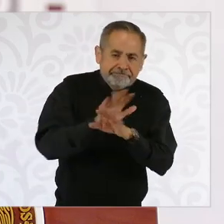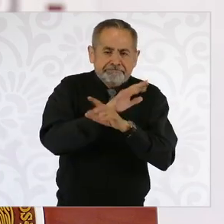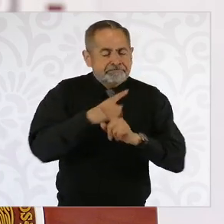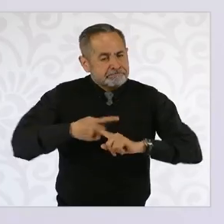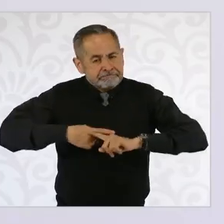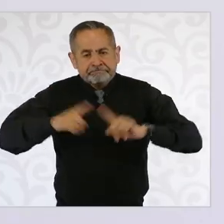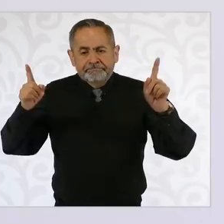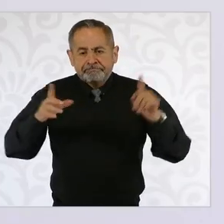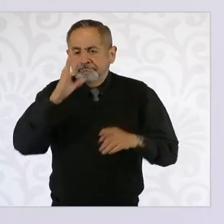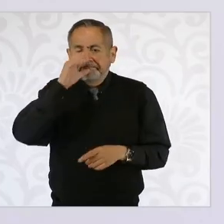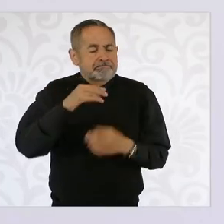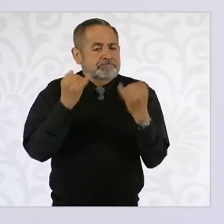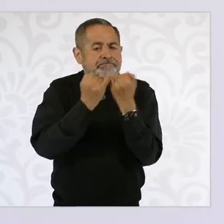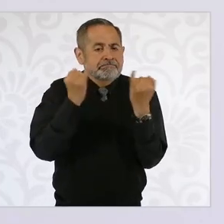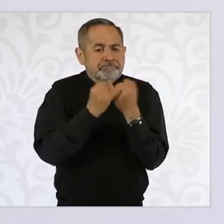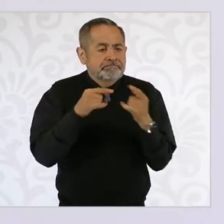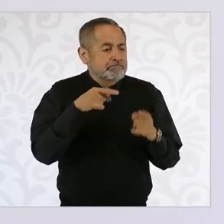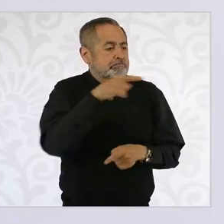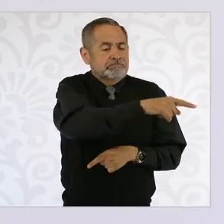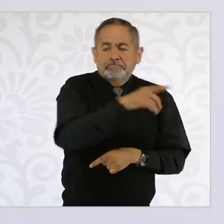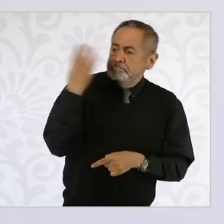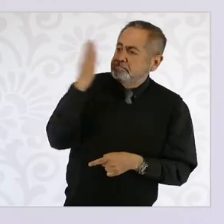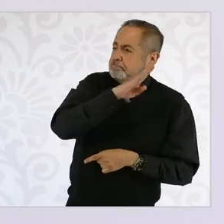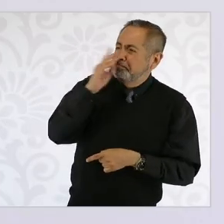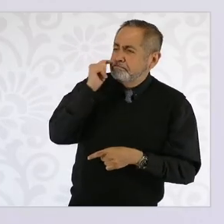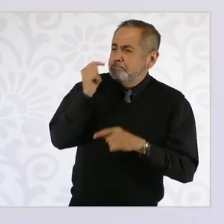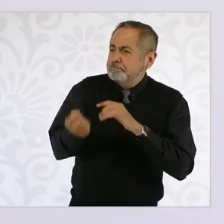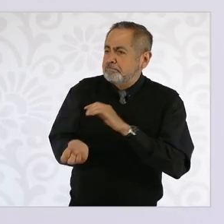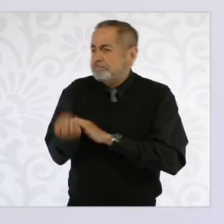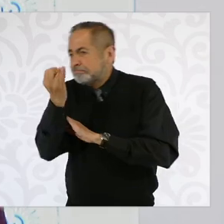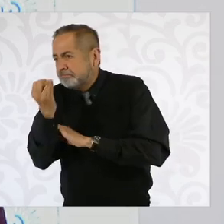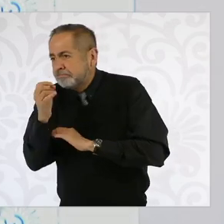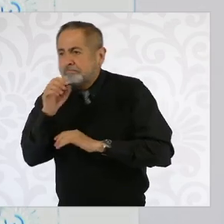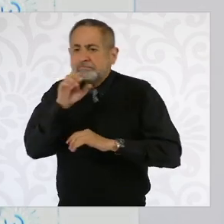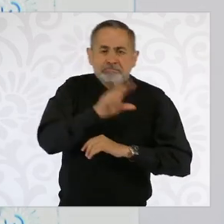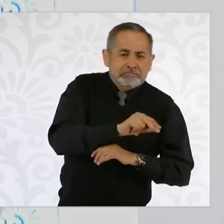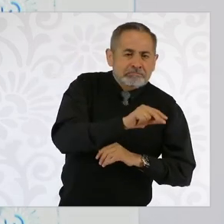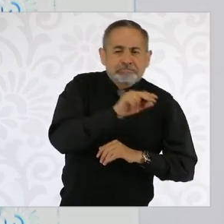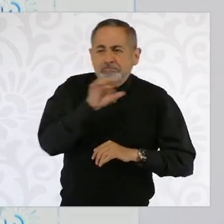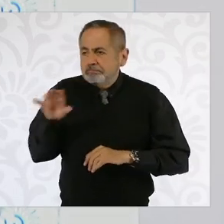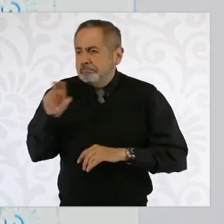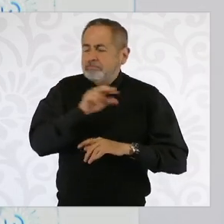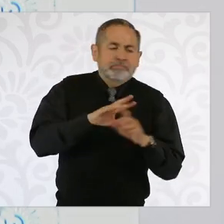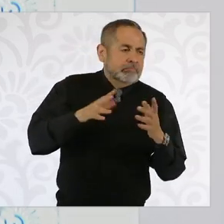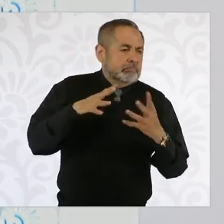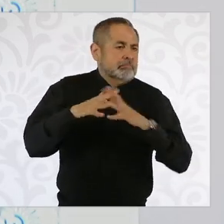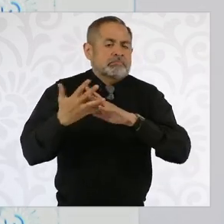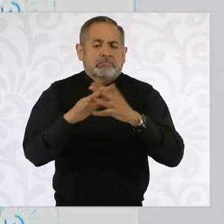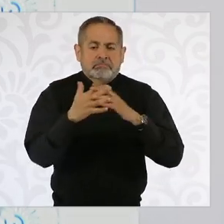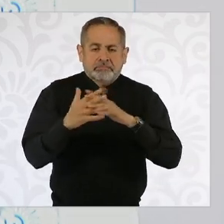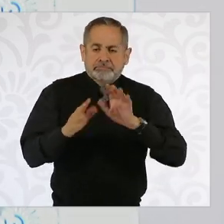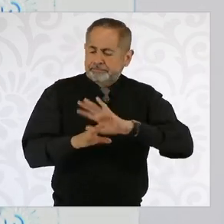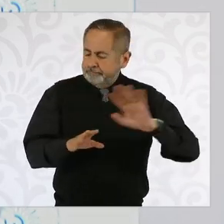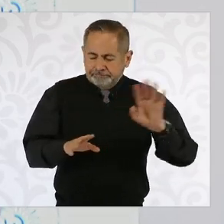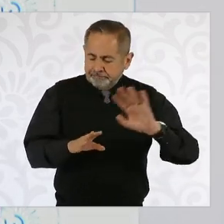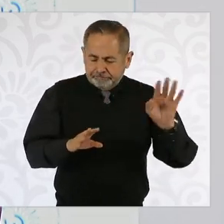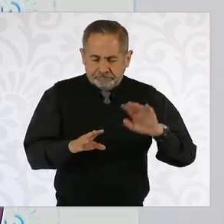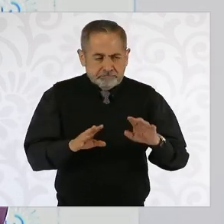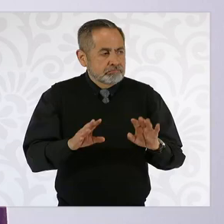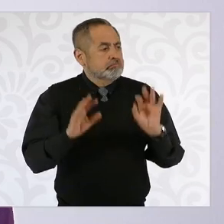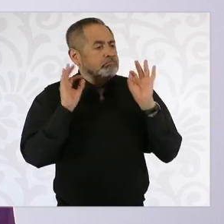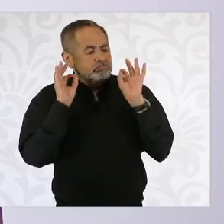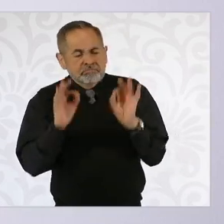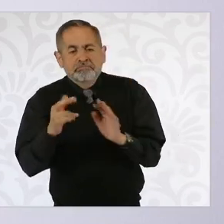cambiar las reglas. No puedes entrar en cualquier momento, bajo cualquier circunstancia, porque incluso vas a generar problemas técnicos.